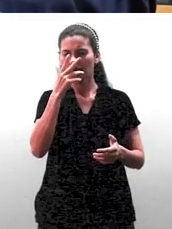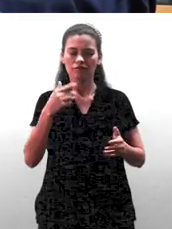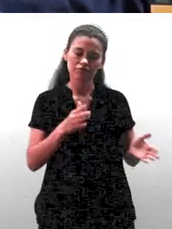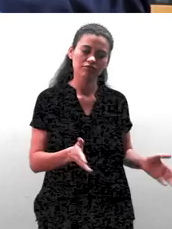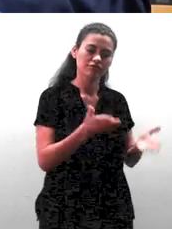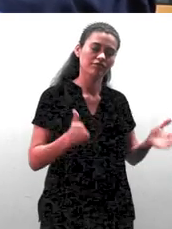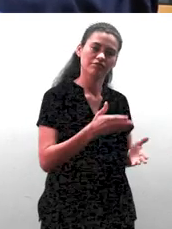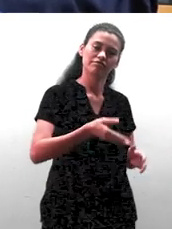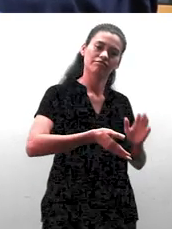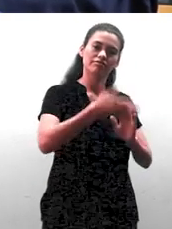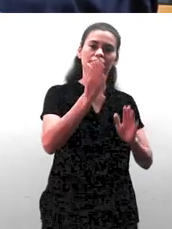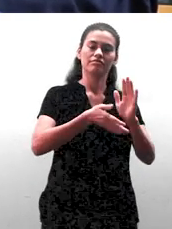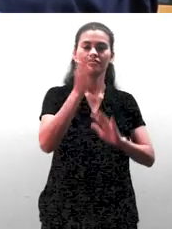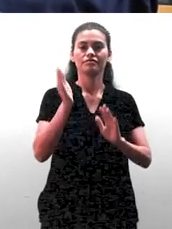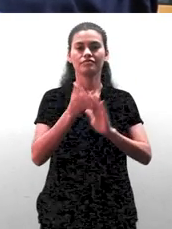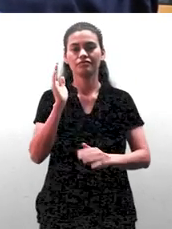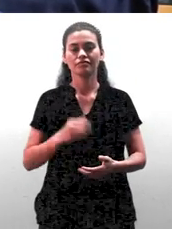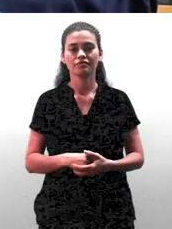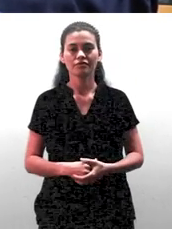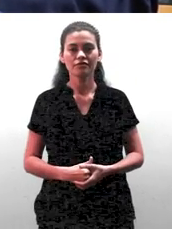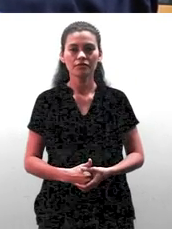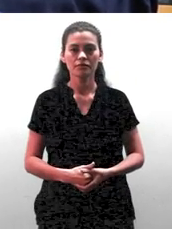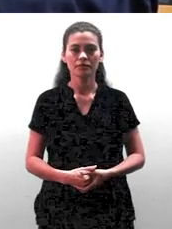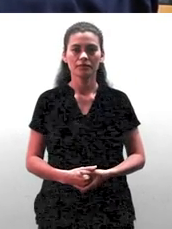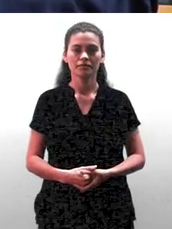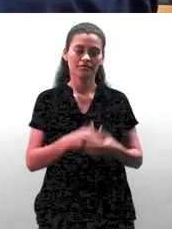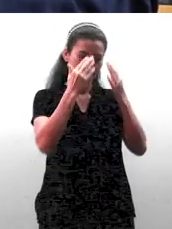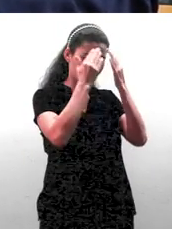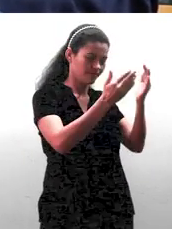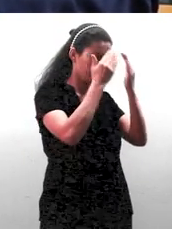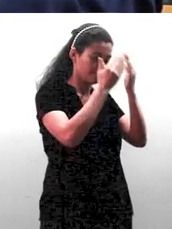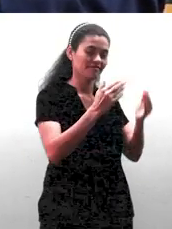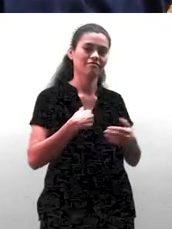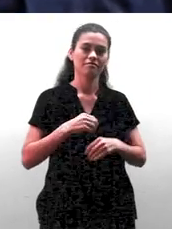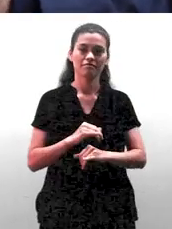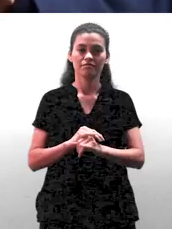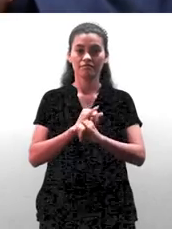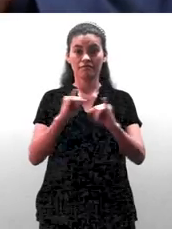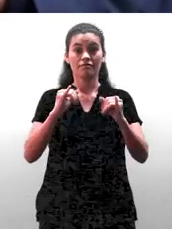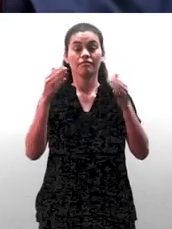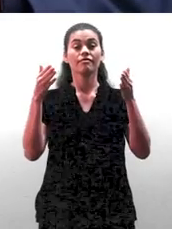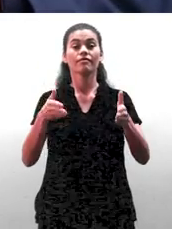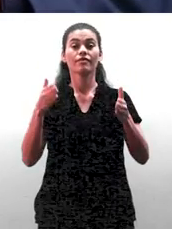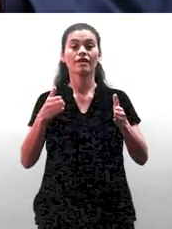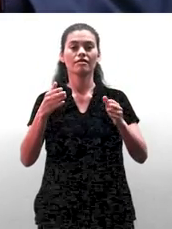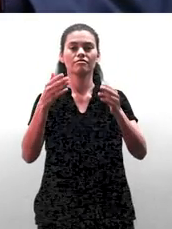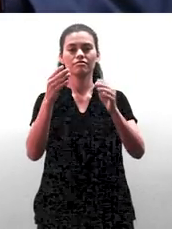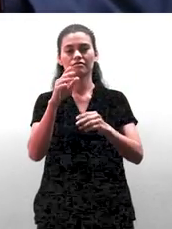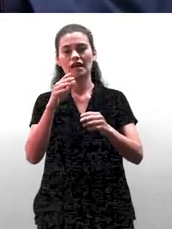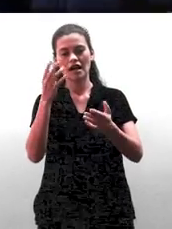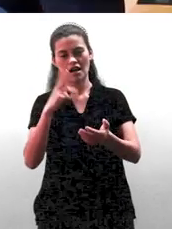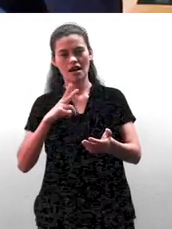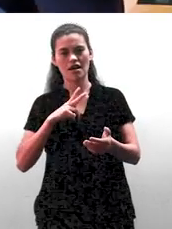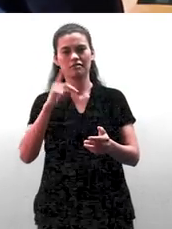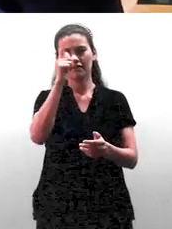¿verdad? Que busquen ellos las respuestas. Sí, que busquen ellos las respuestas. Muchas gracias, Lidia. Gracias a vos. Bueno, ustedes saben que estamos en todas las redes sociales como Teletón